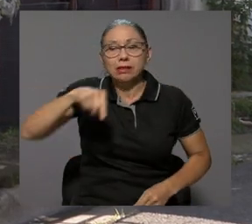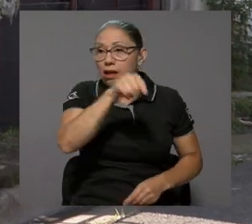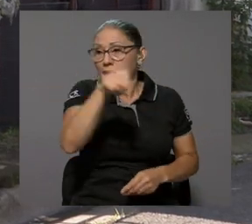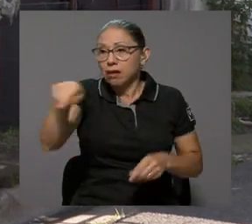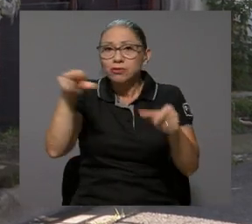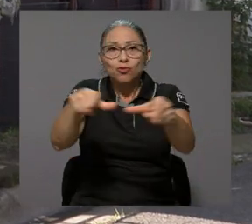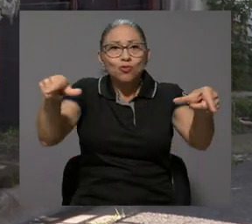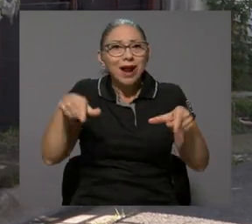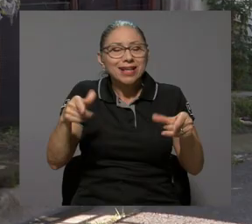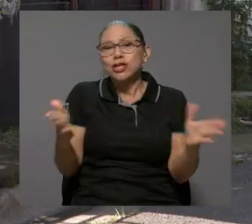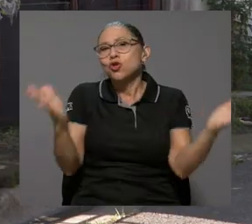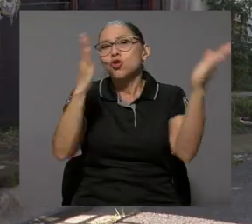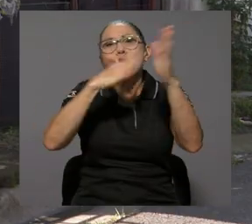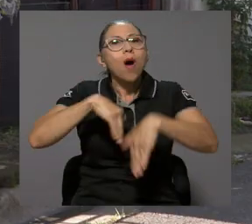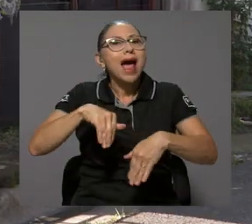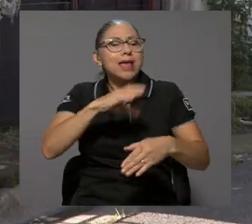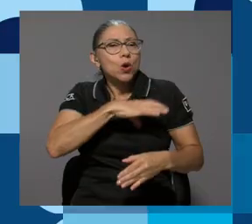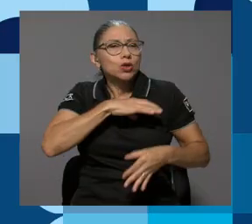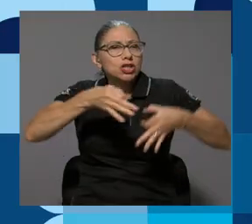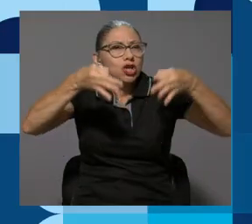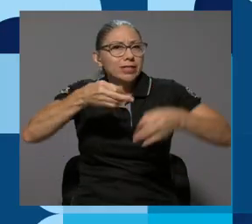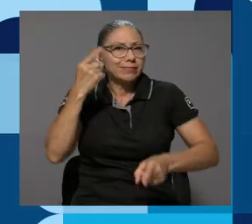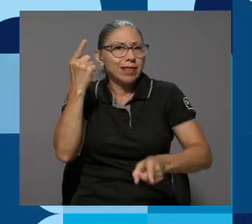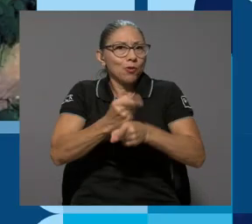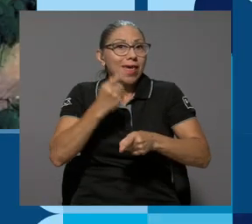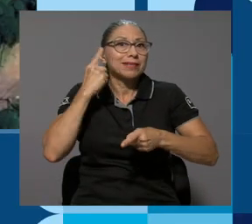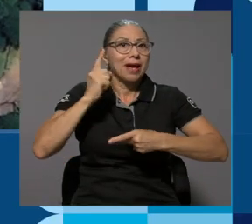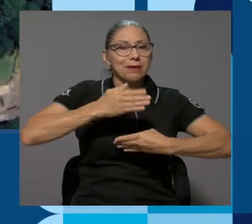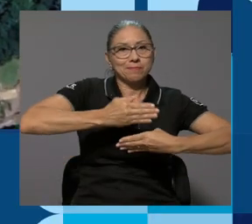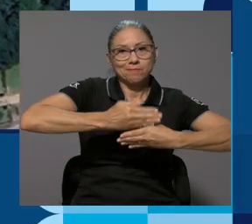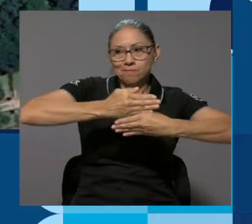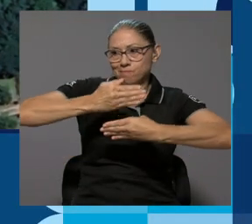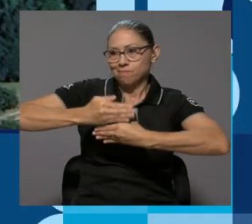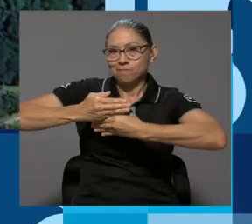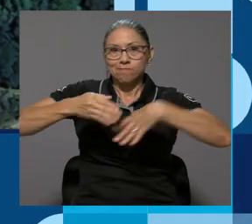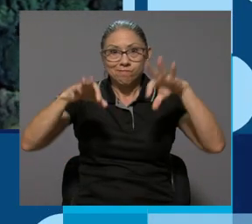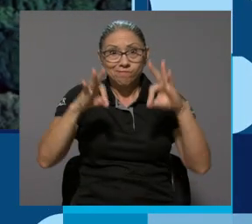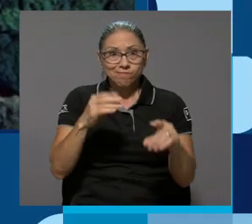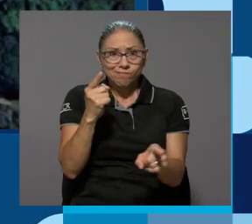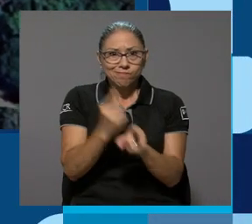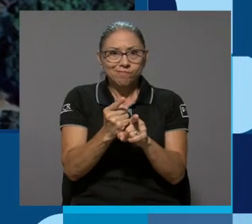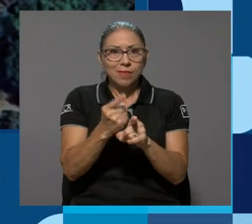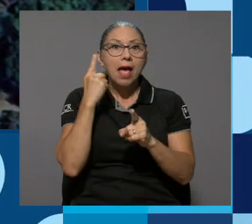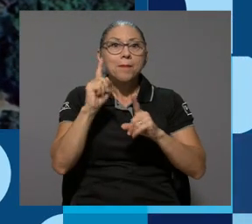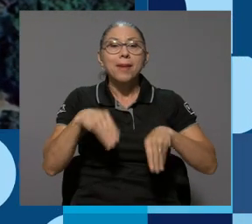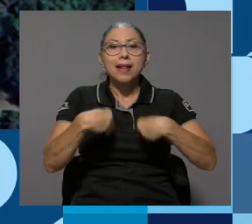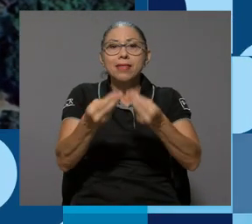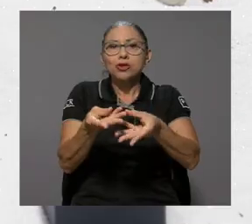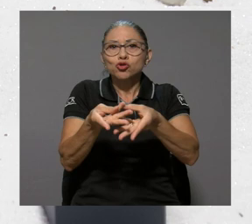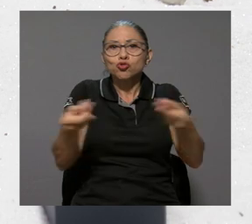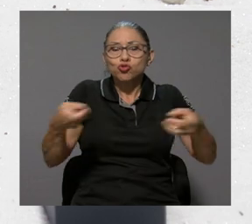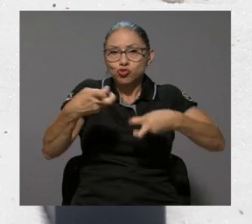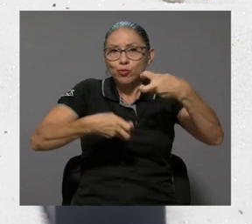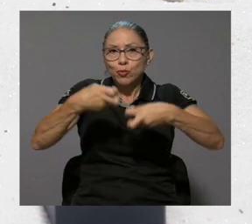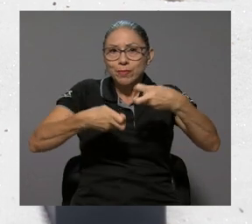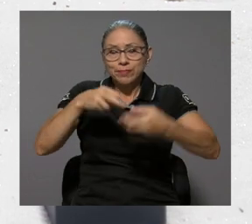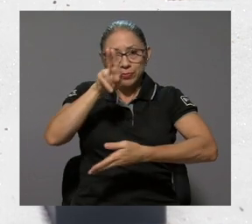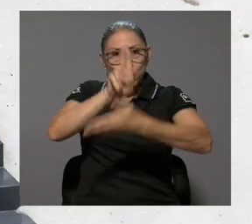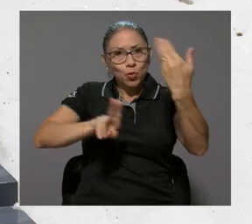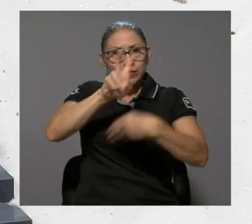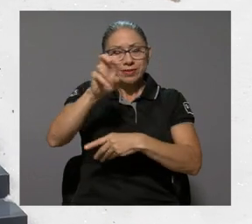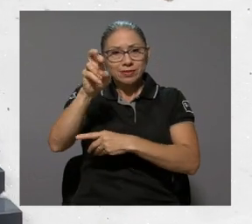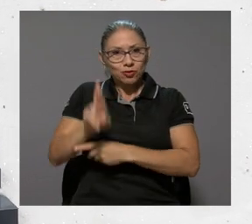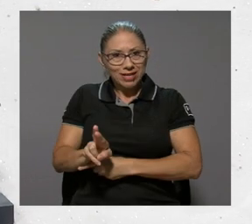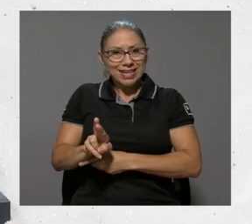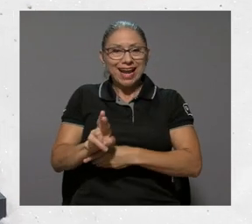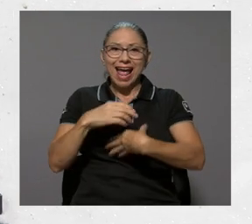que estos lugares no cumplen con las condiciones adecuadas de ordenamiento territorial. Para brindar una solución a esta problemática,